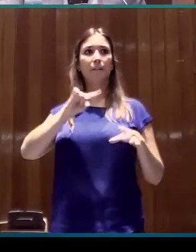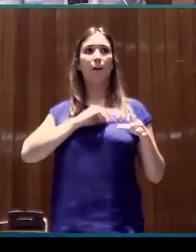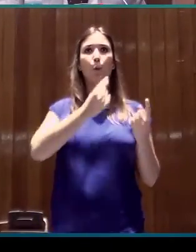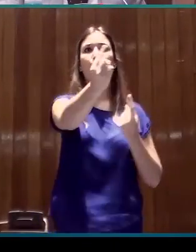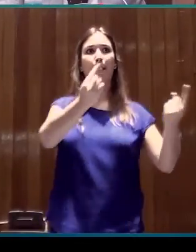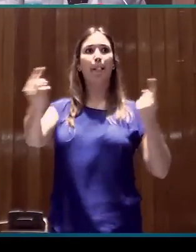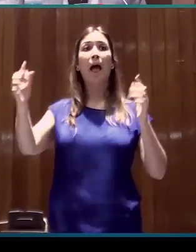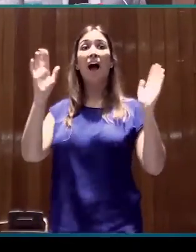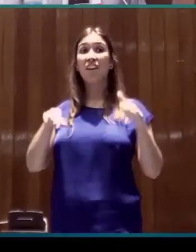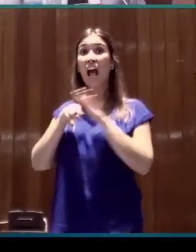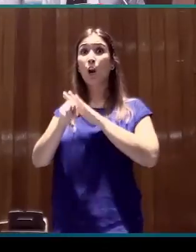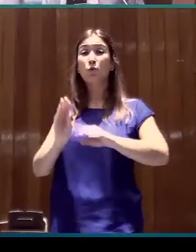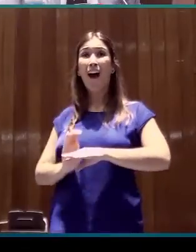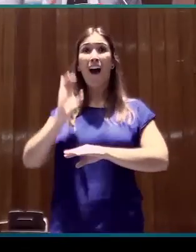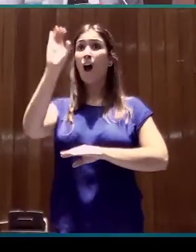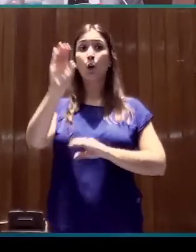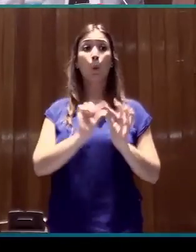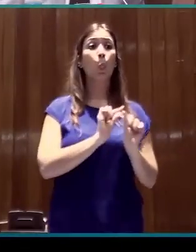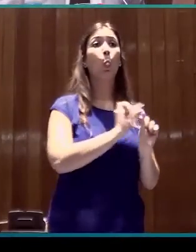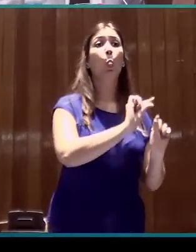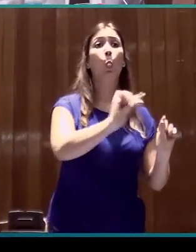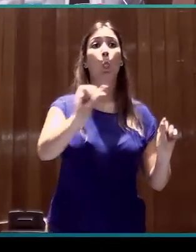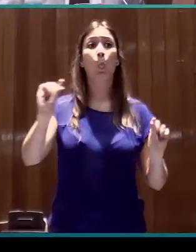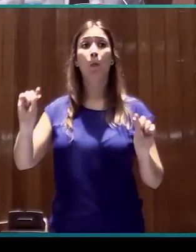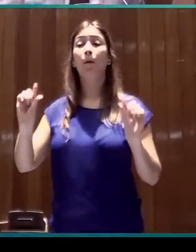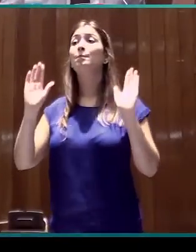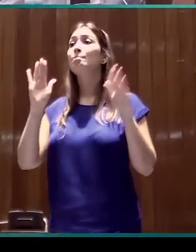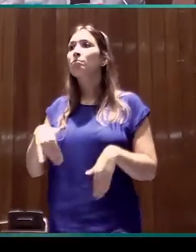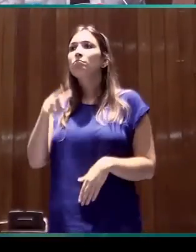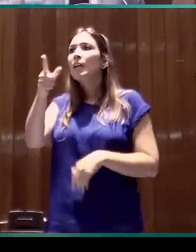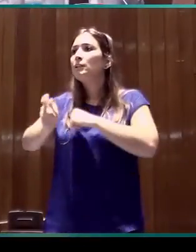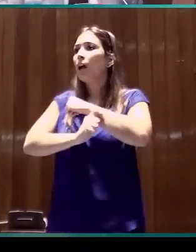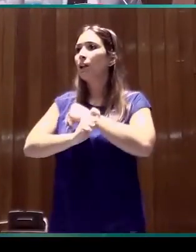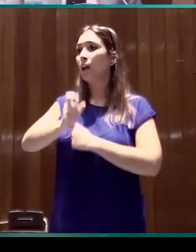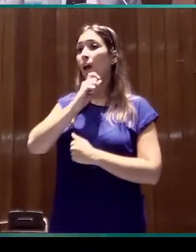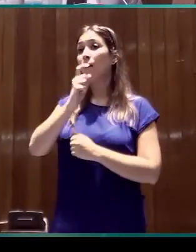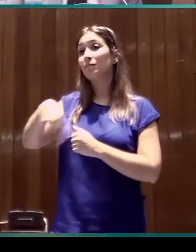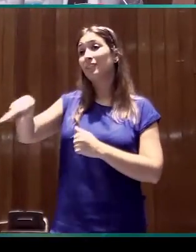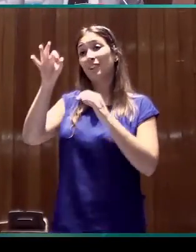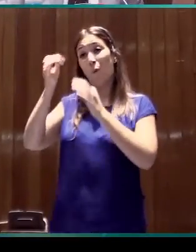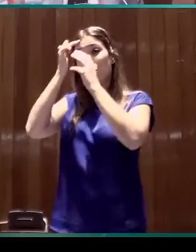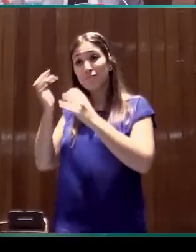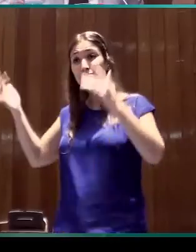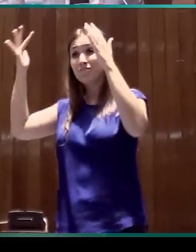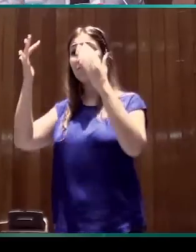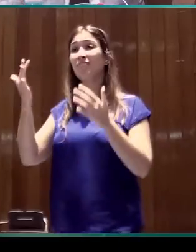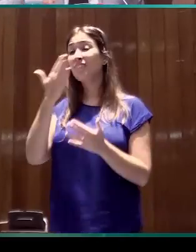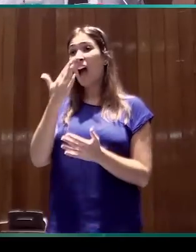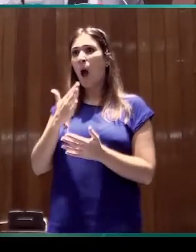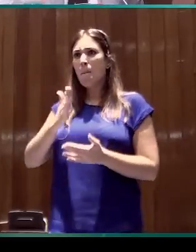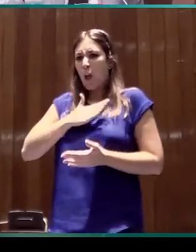de recursos. Ante esta situación, ¿cuáles son las estrategias posibles? Pues las que se pueden imaginar. En primer lugar, hay que cooperar.